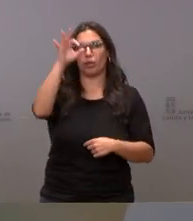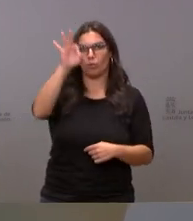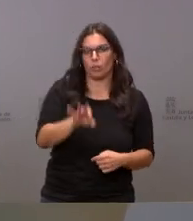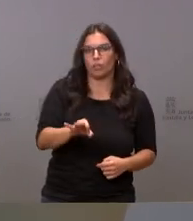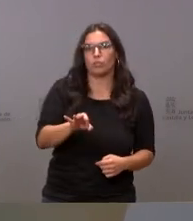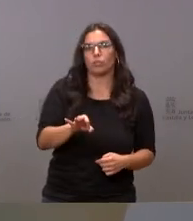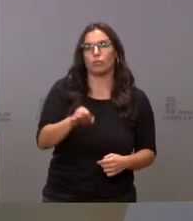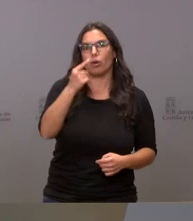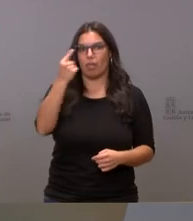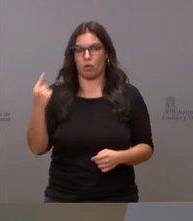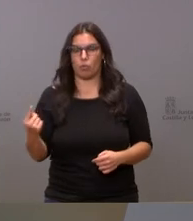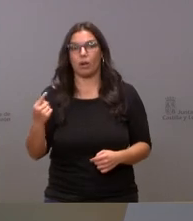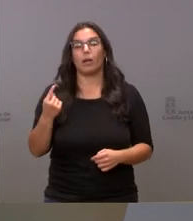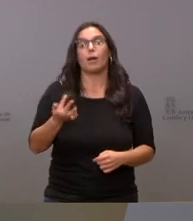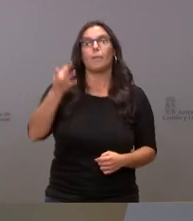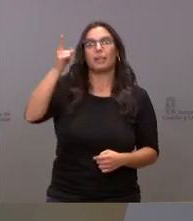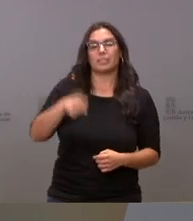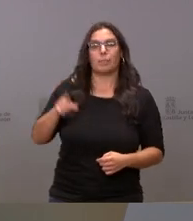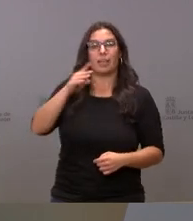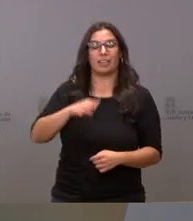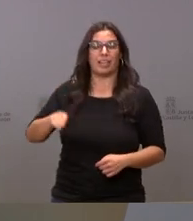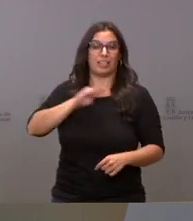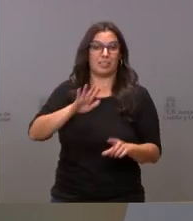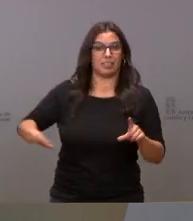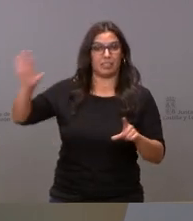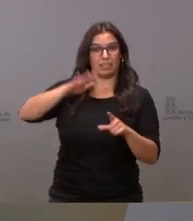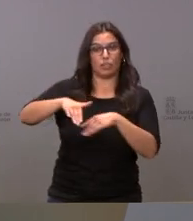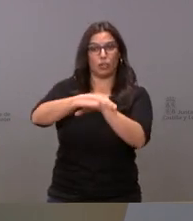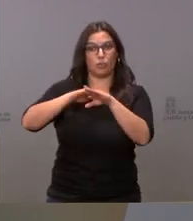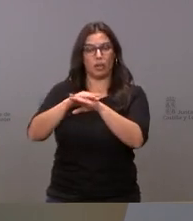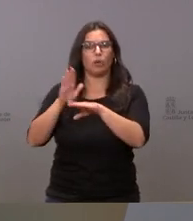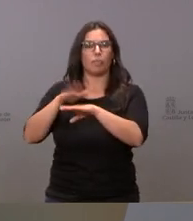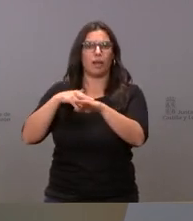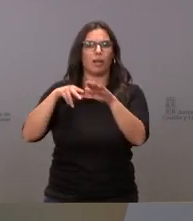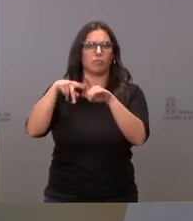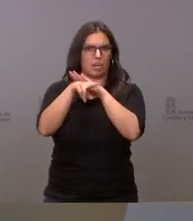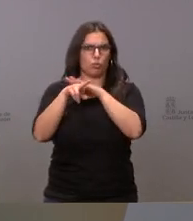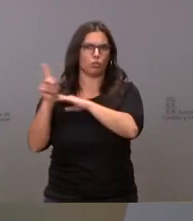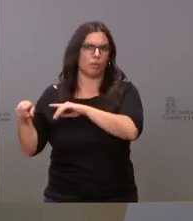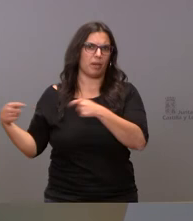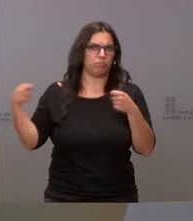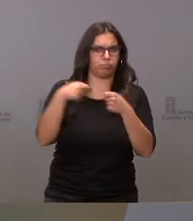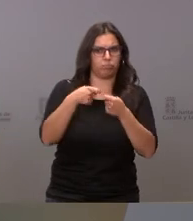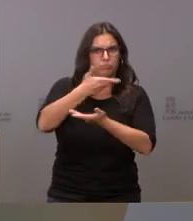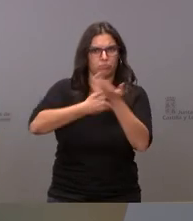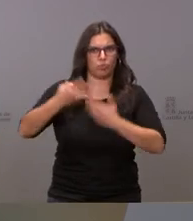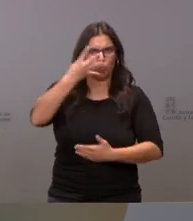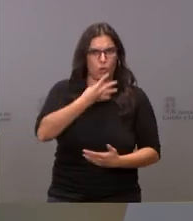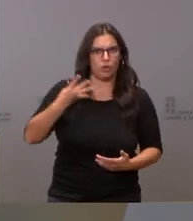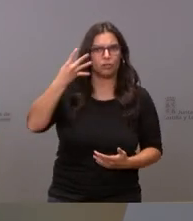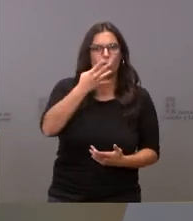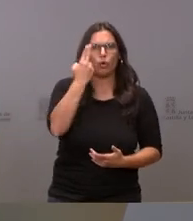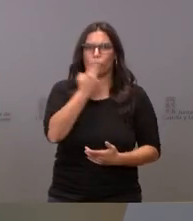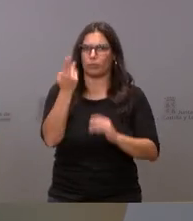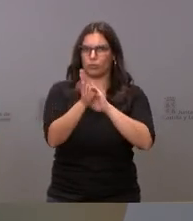cada una y después está también la administración general del estado en una serie de equipamientos por lo tanto mantendremos ese compromiso se